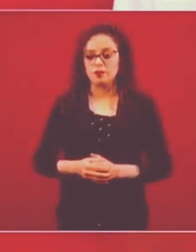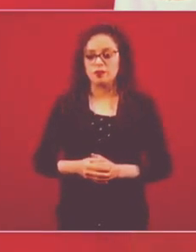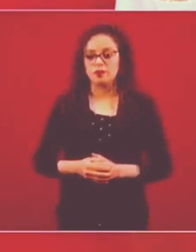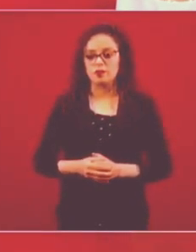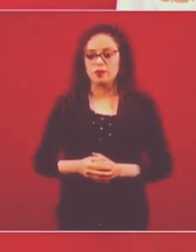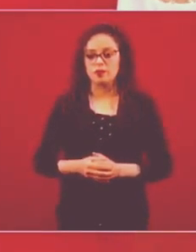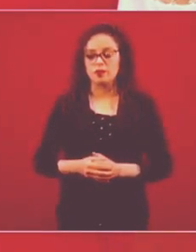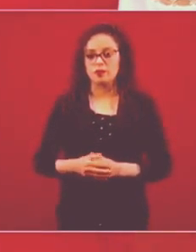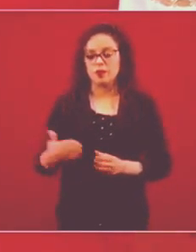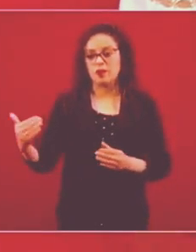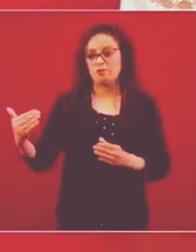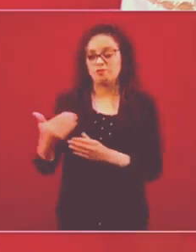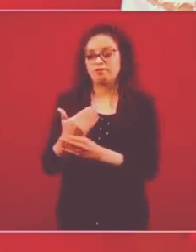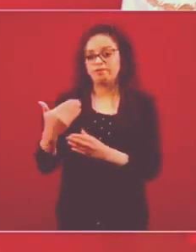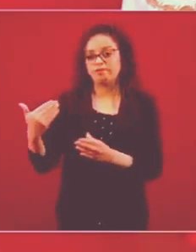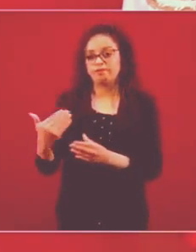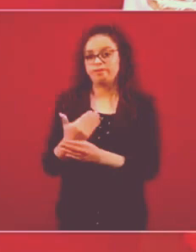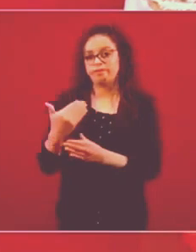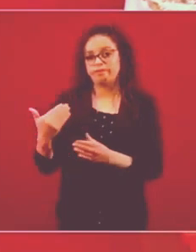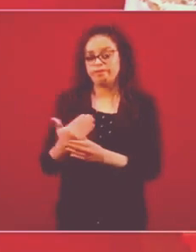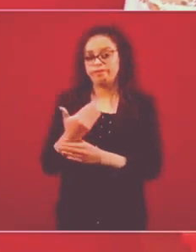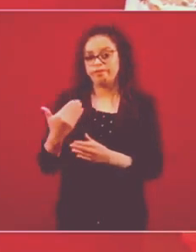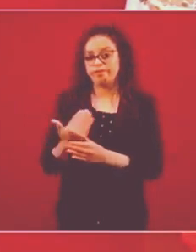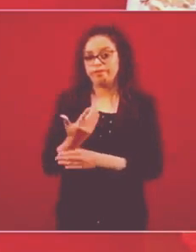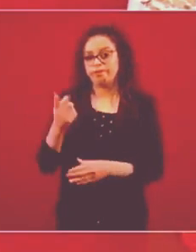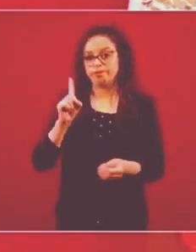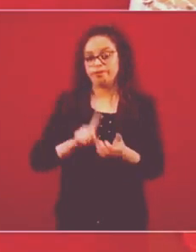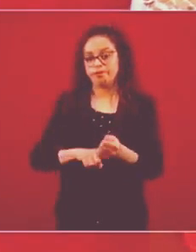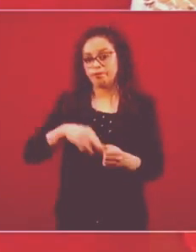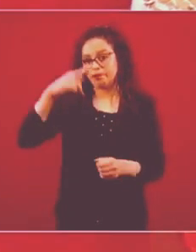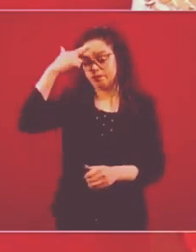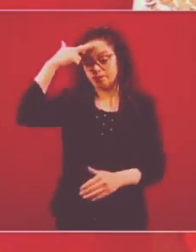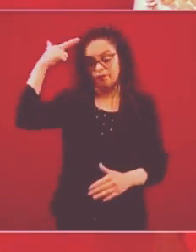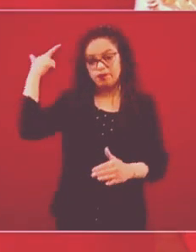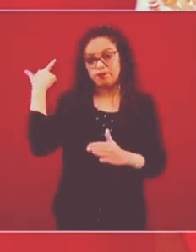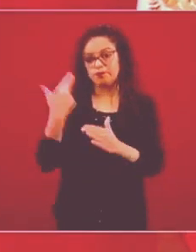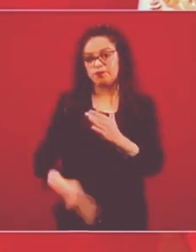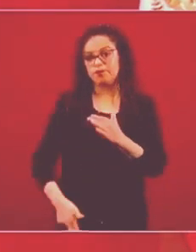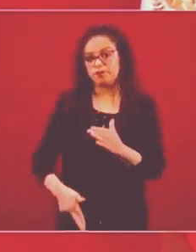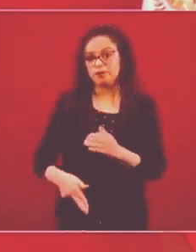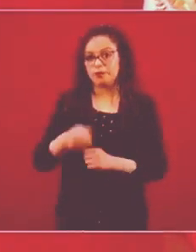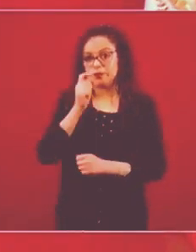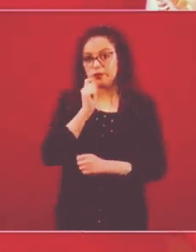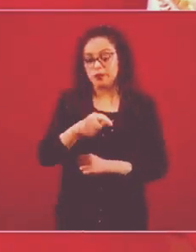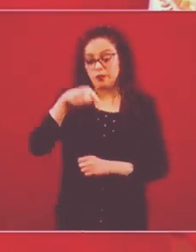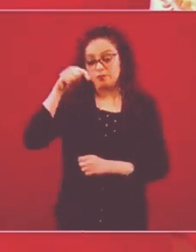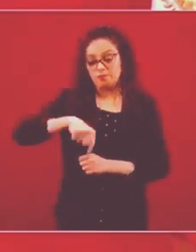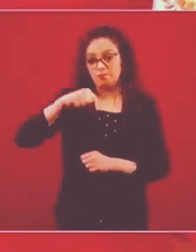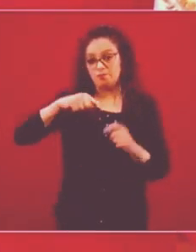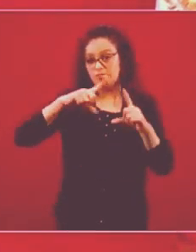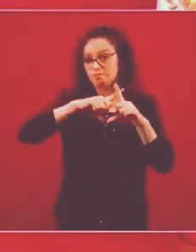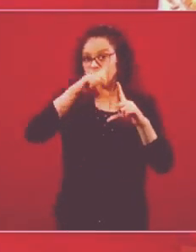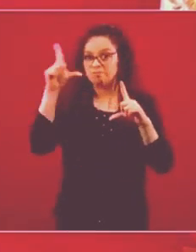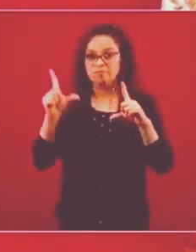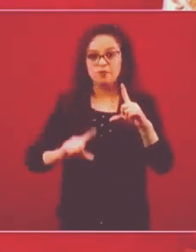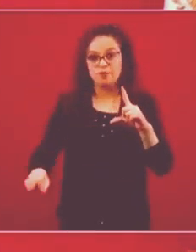ilegal violatoria de nuestra soberanía por un gobierno